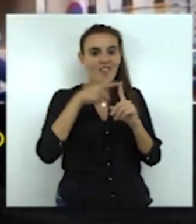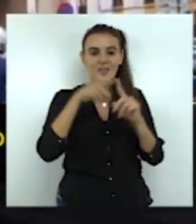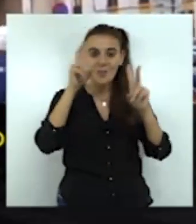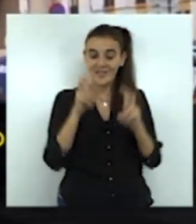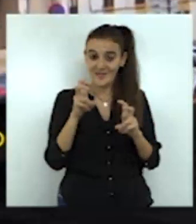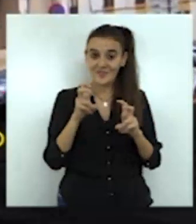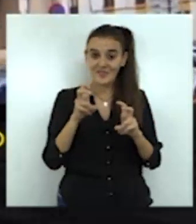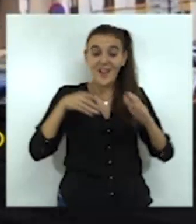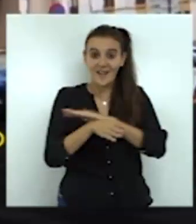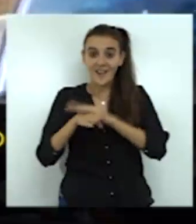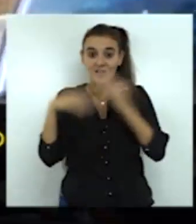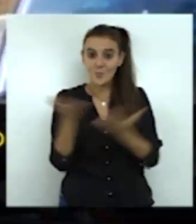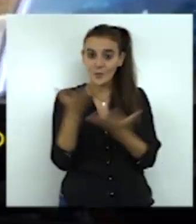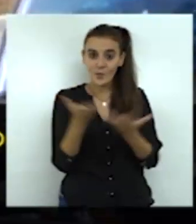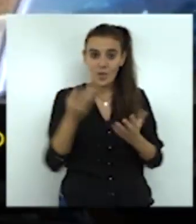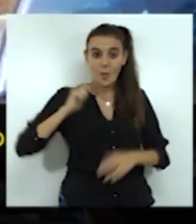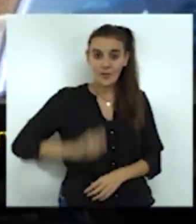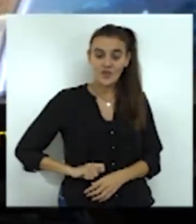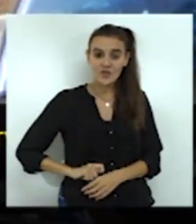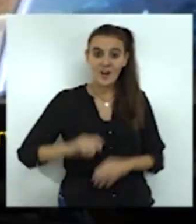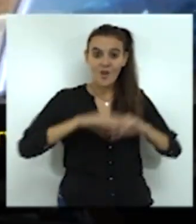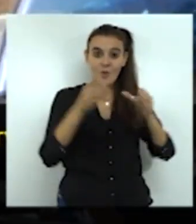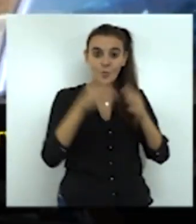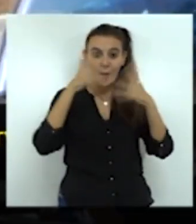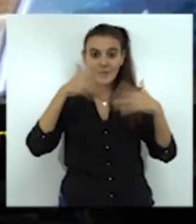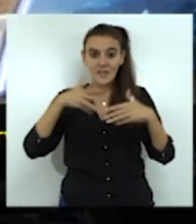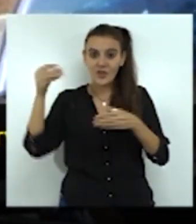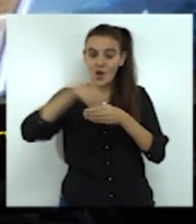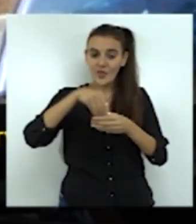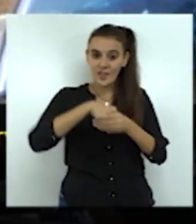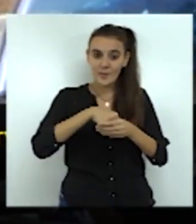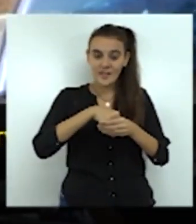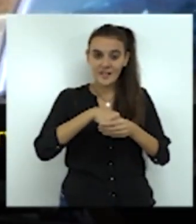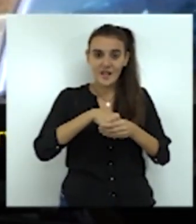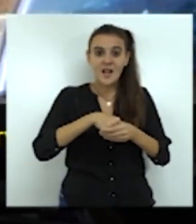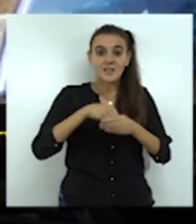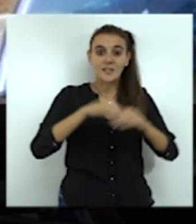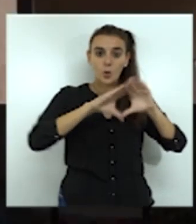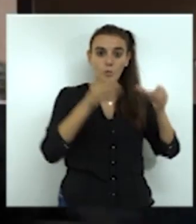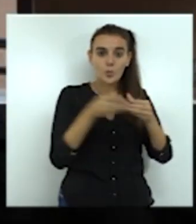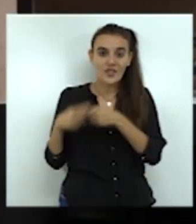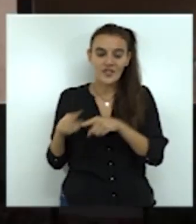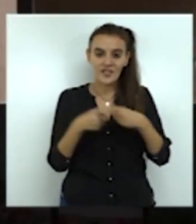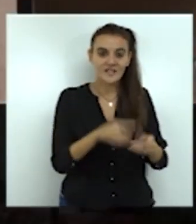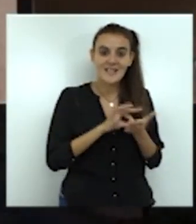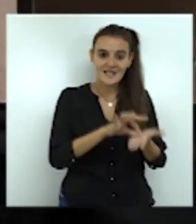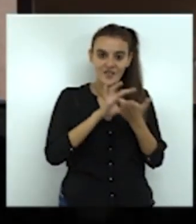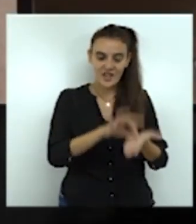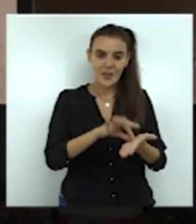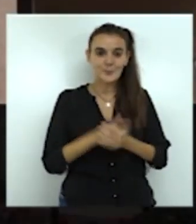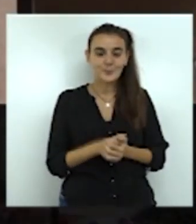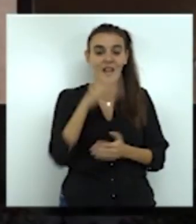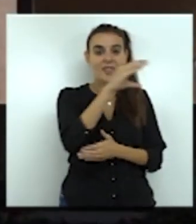promoción profesional dentro de las diferentes administraciones independientemente del cuerpo en el que se preste servicio. Desde Comisiones Obreras